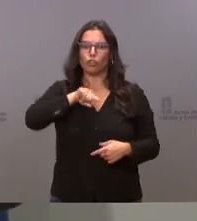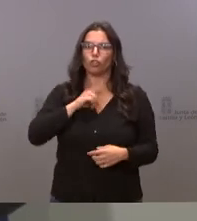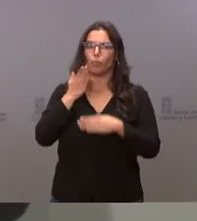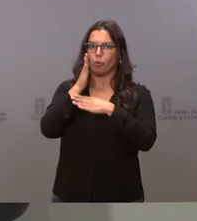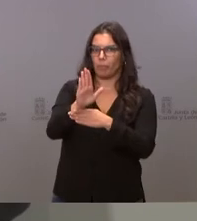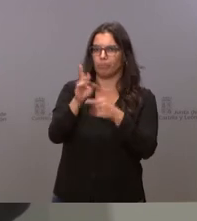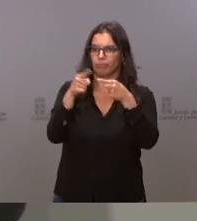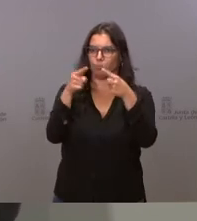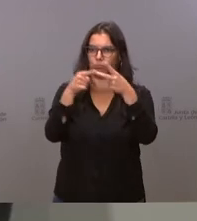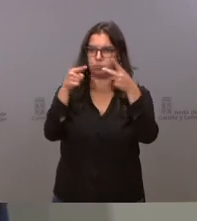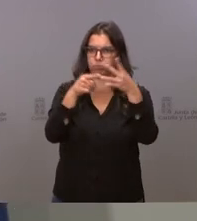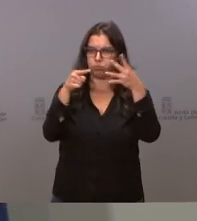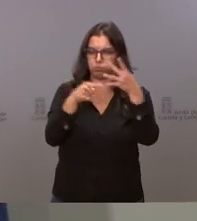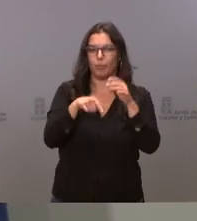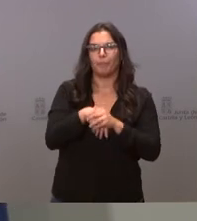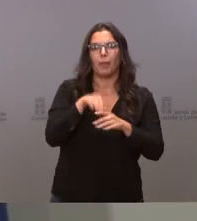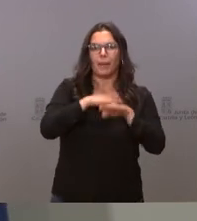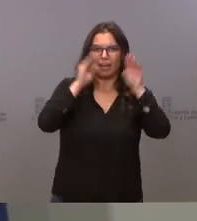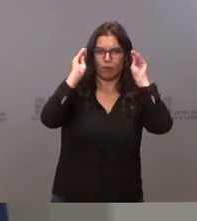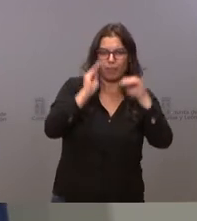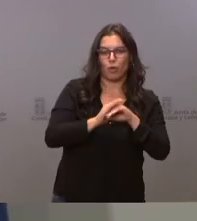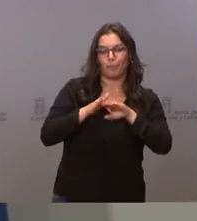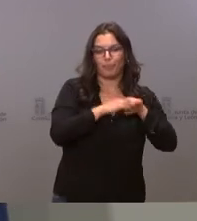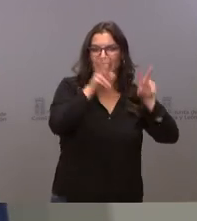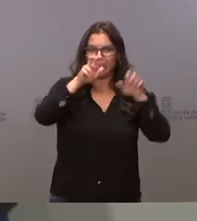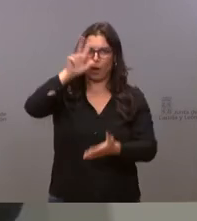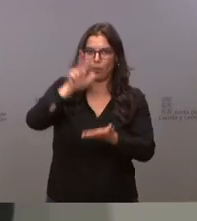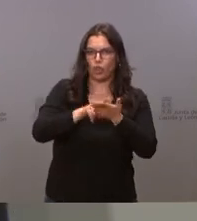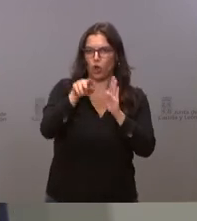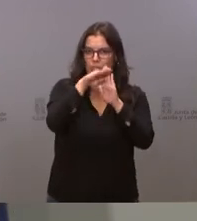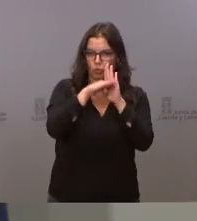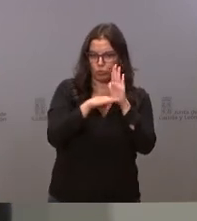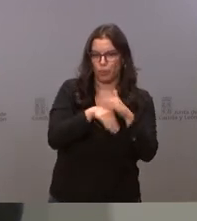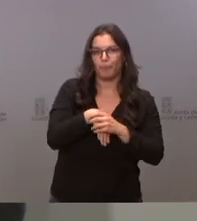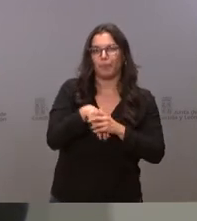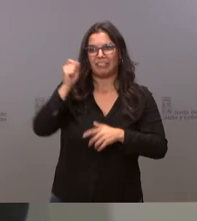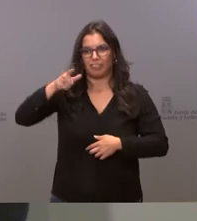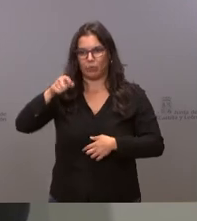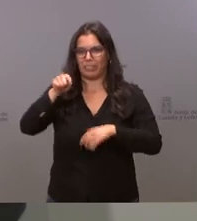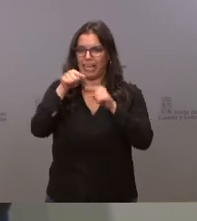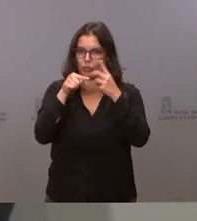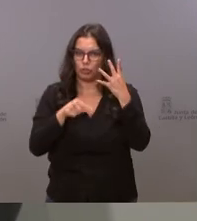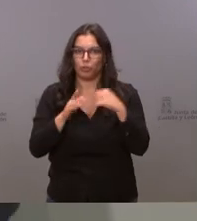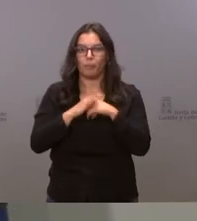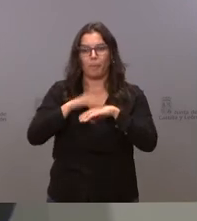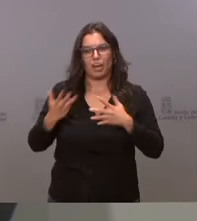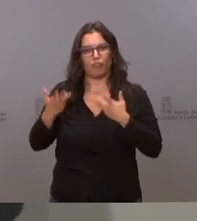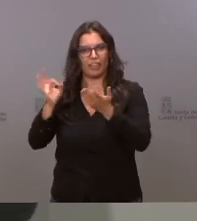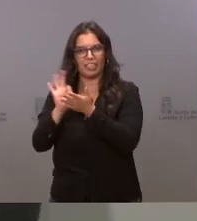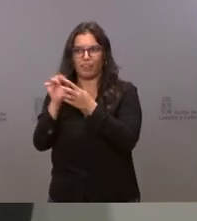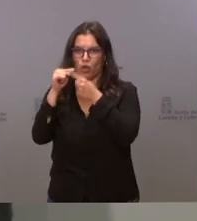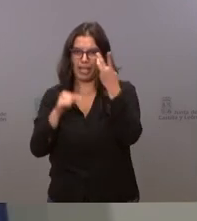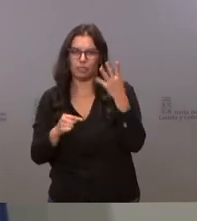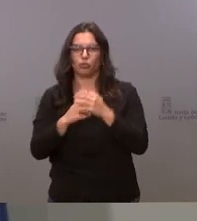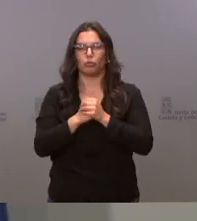vamos a hacer esto en homologación esto otro en frecuentación aquello de allá en prestación de servicios estos los